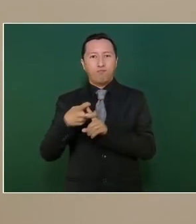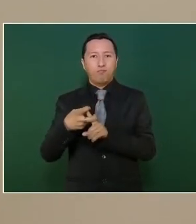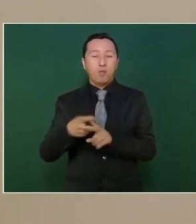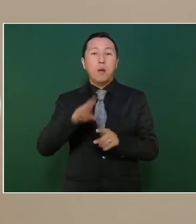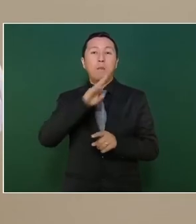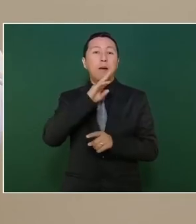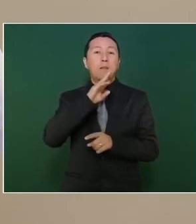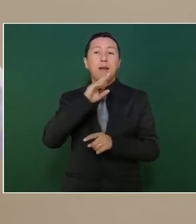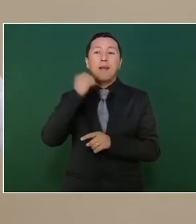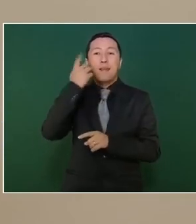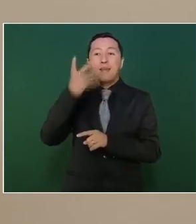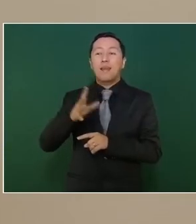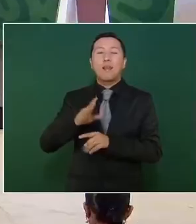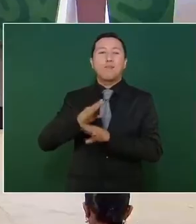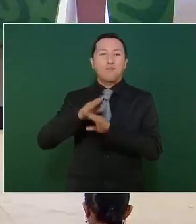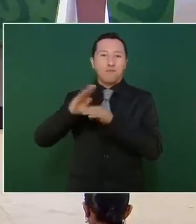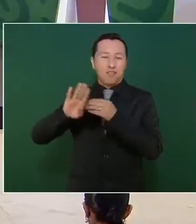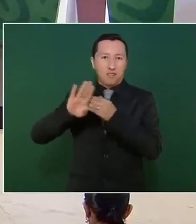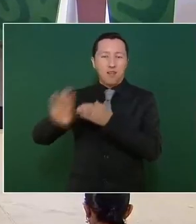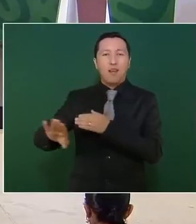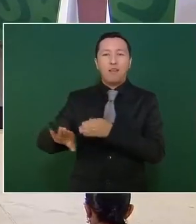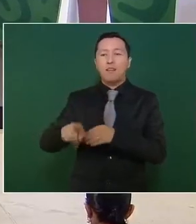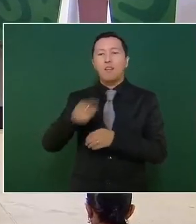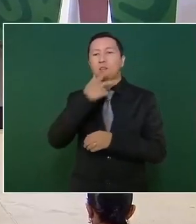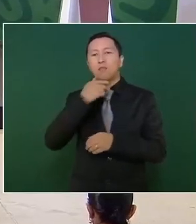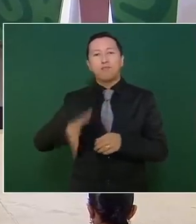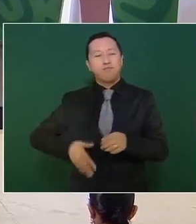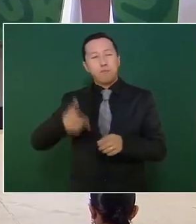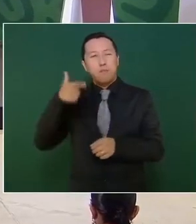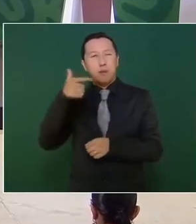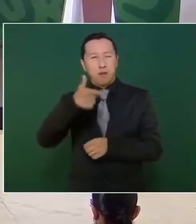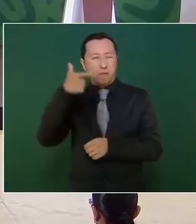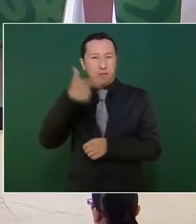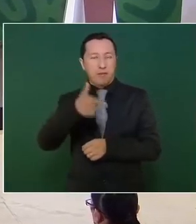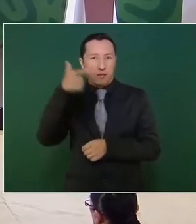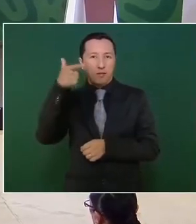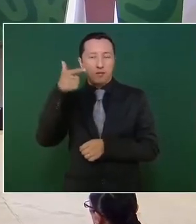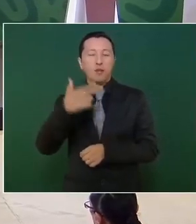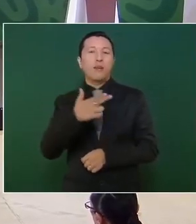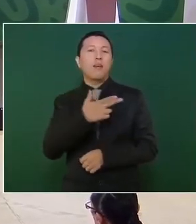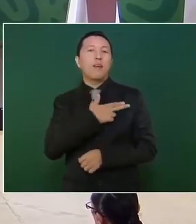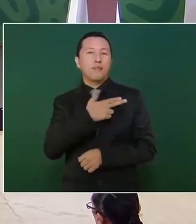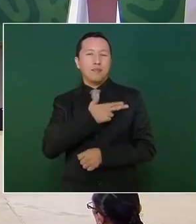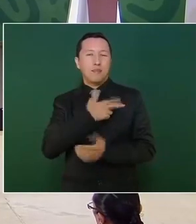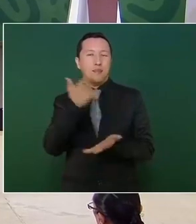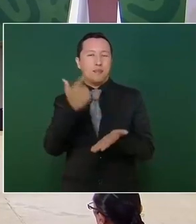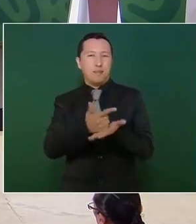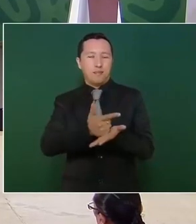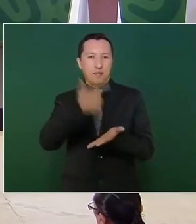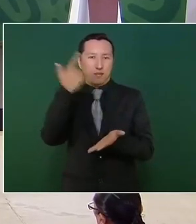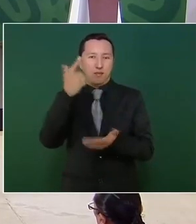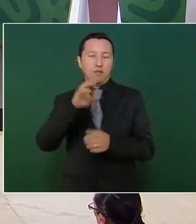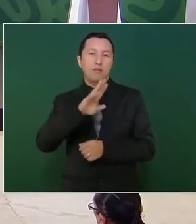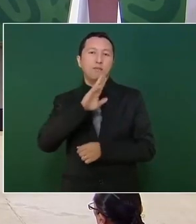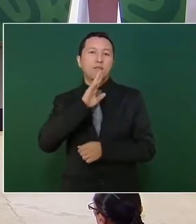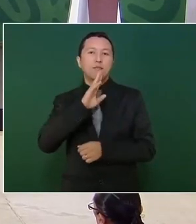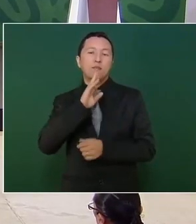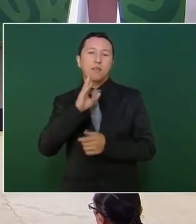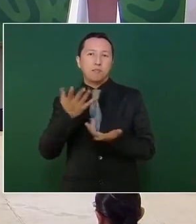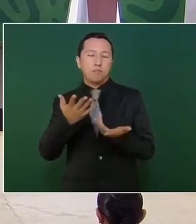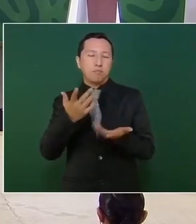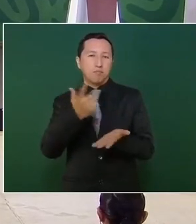sustrajeran y este sujeto le dispara con un arma de fuego, causándole lesiones graves a la madre y además